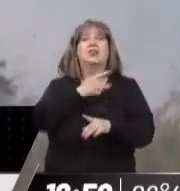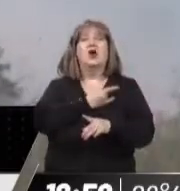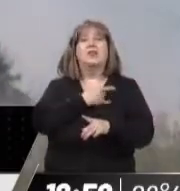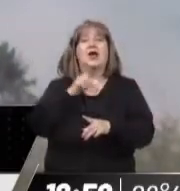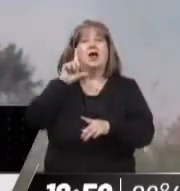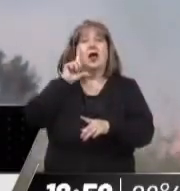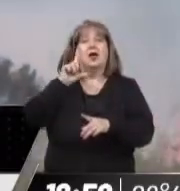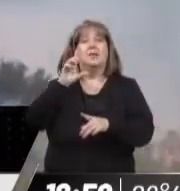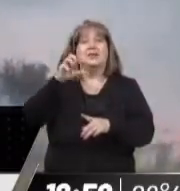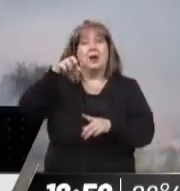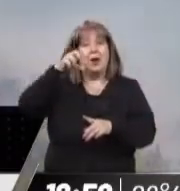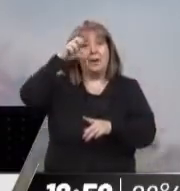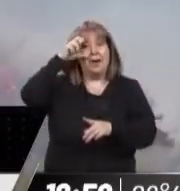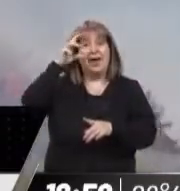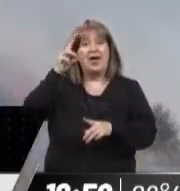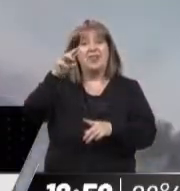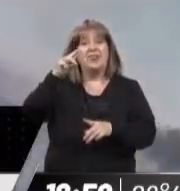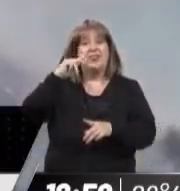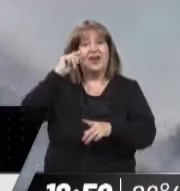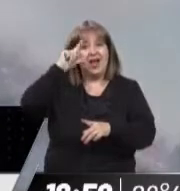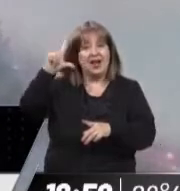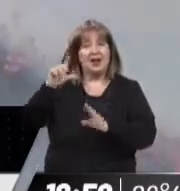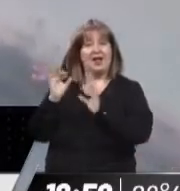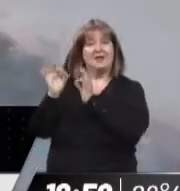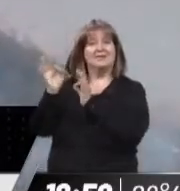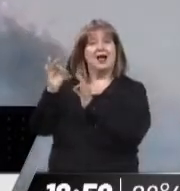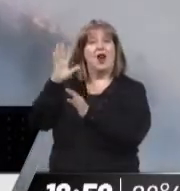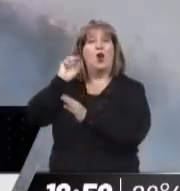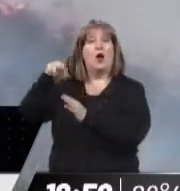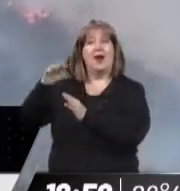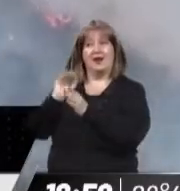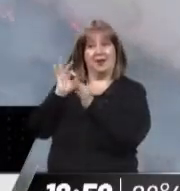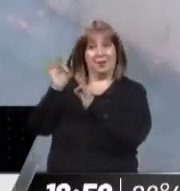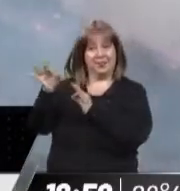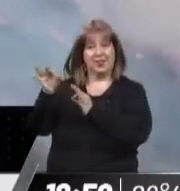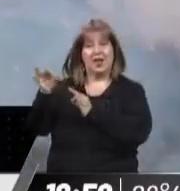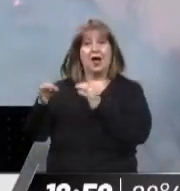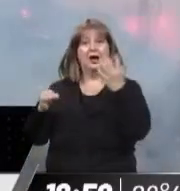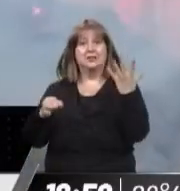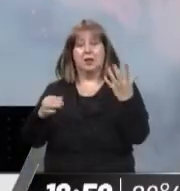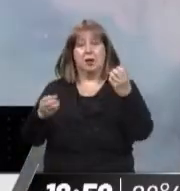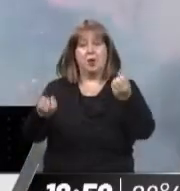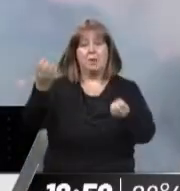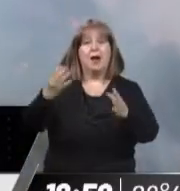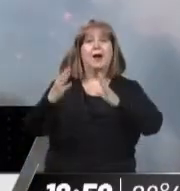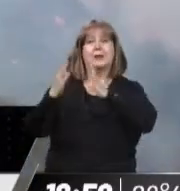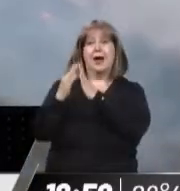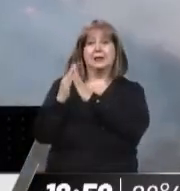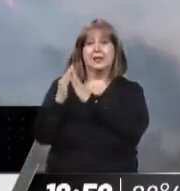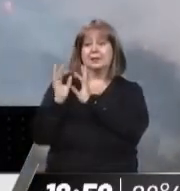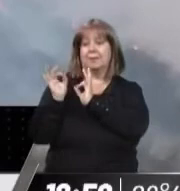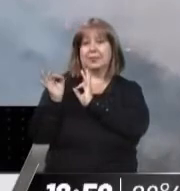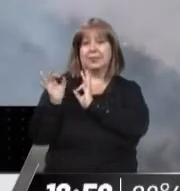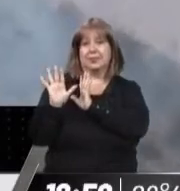Lulunta, y hay al menos seis focos activos de acuerdo a la información que estamos manejando nosotros. Lejos de las casas, pero habiendo